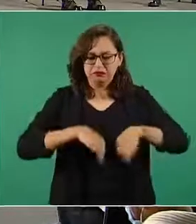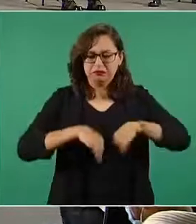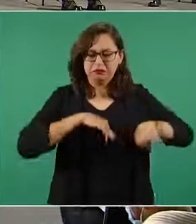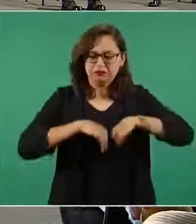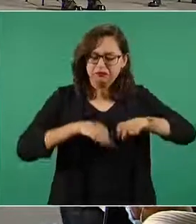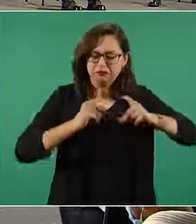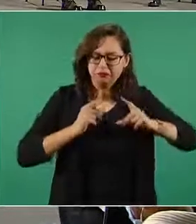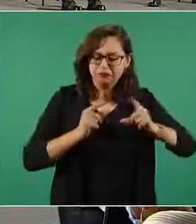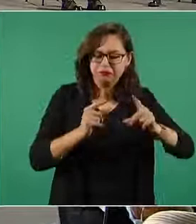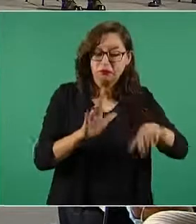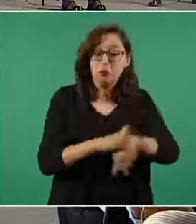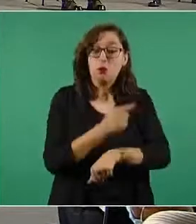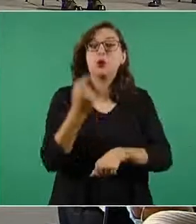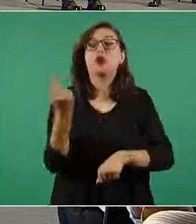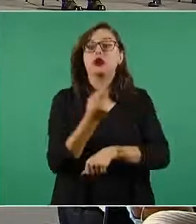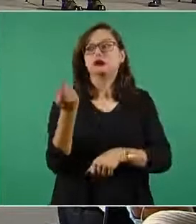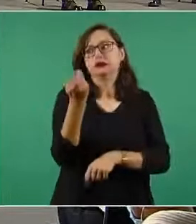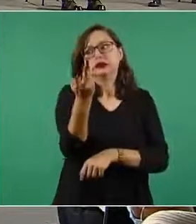buscando nada más